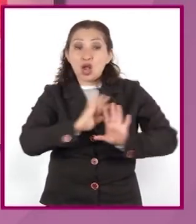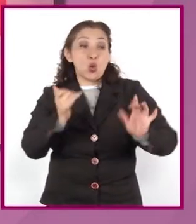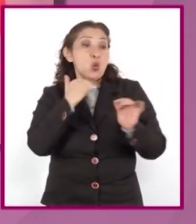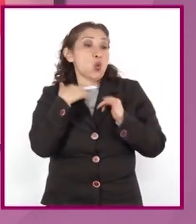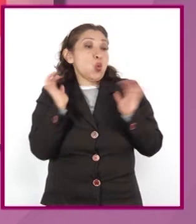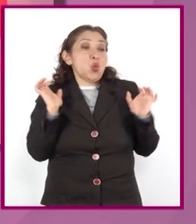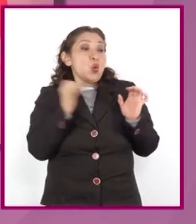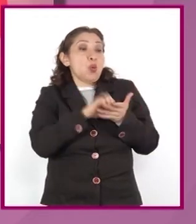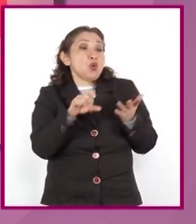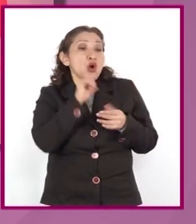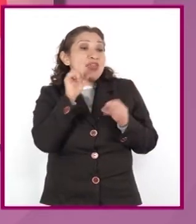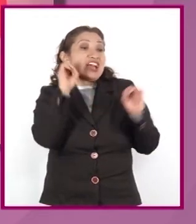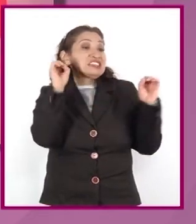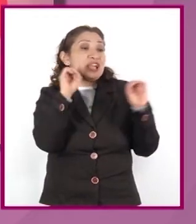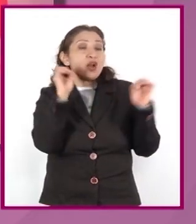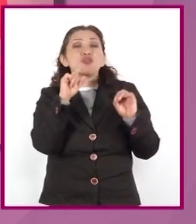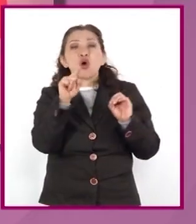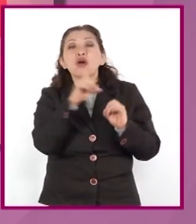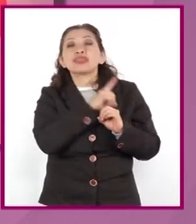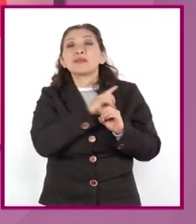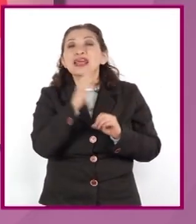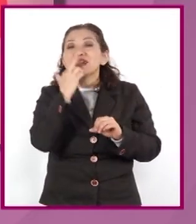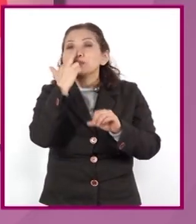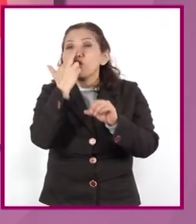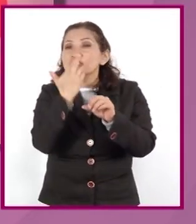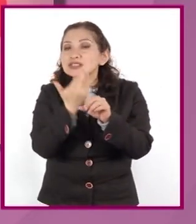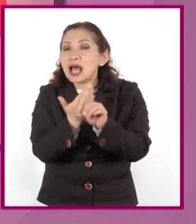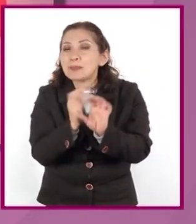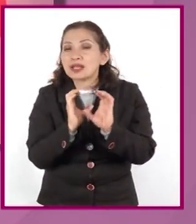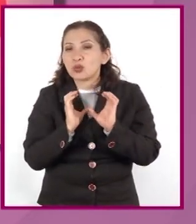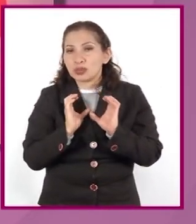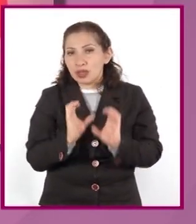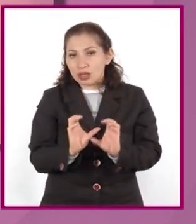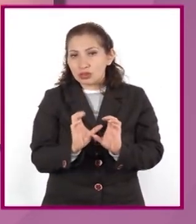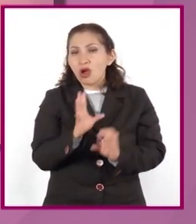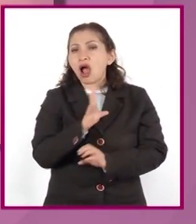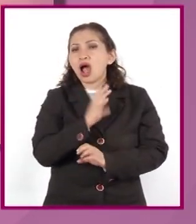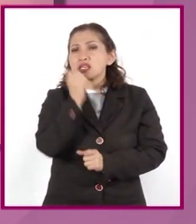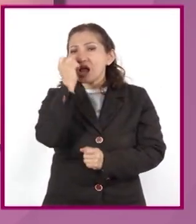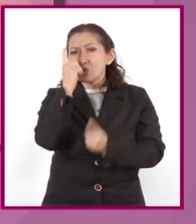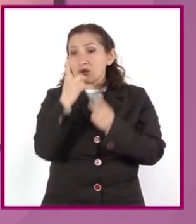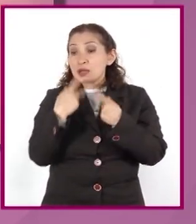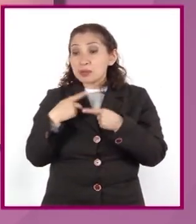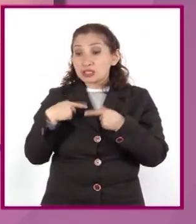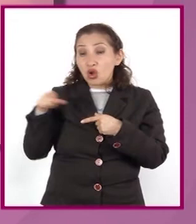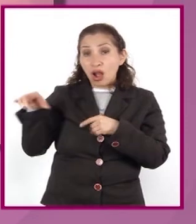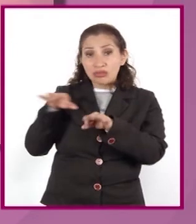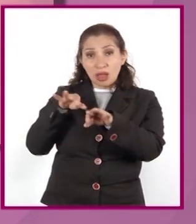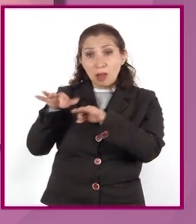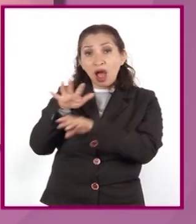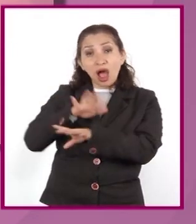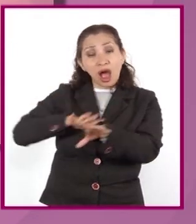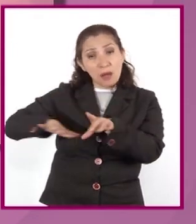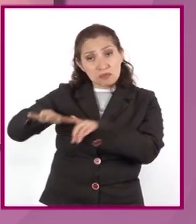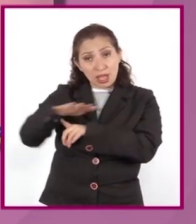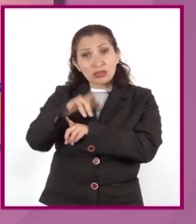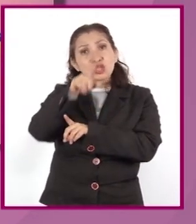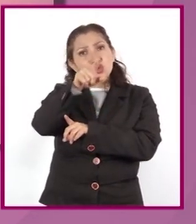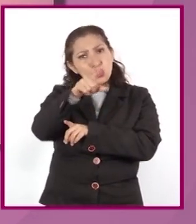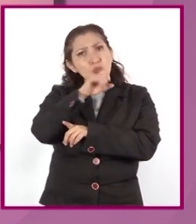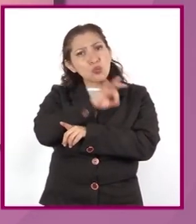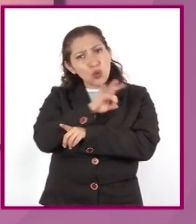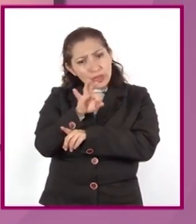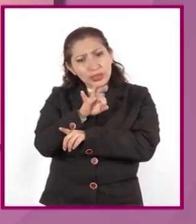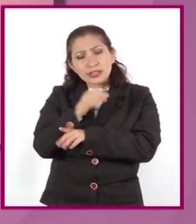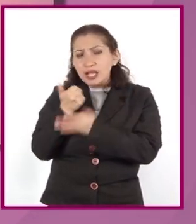sino que debemos hacerlo de manera responsable y consciente. Existen productores que trabajan cuidando el ambiente y tú también